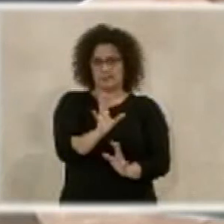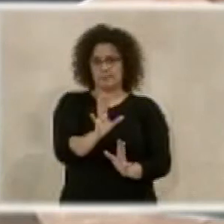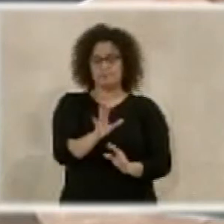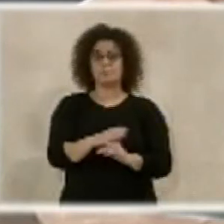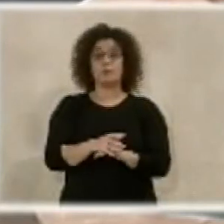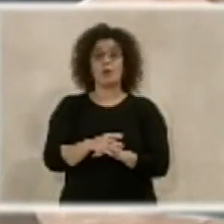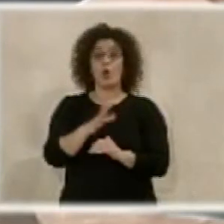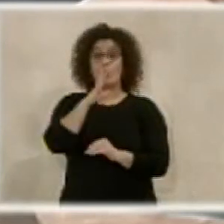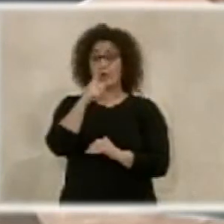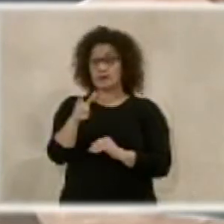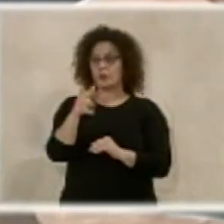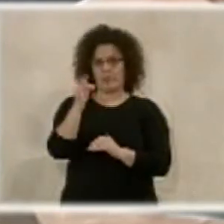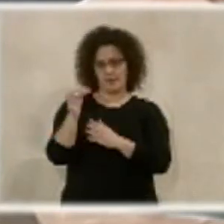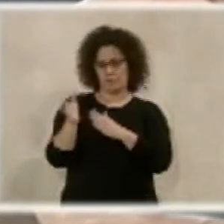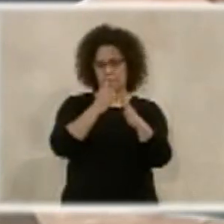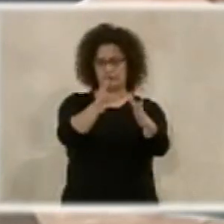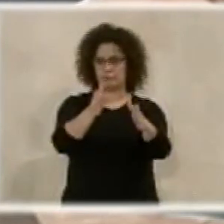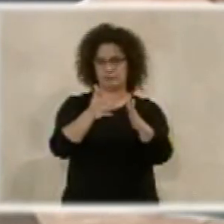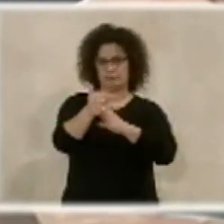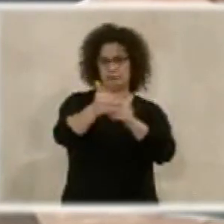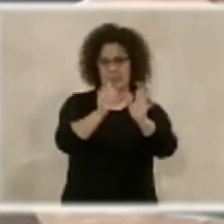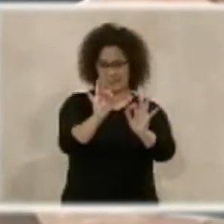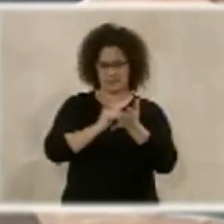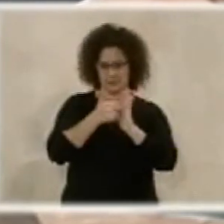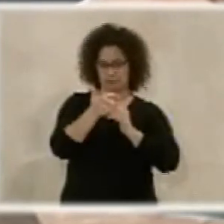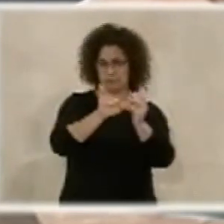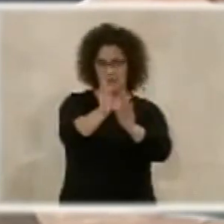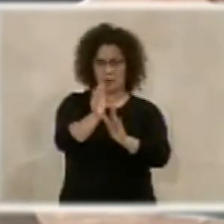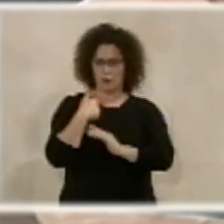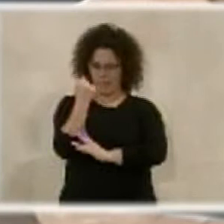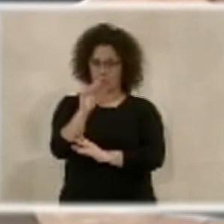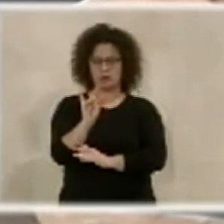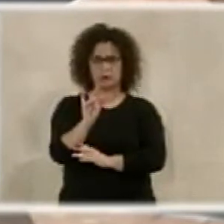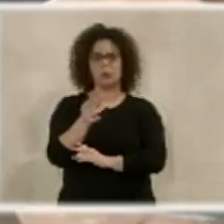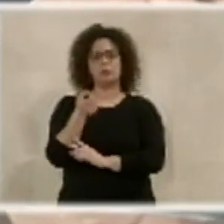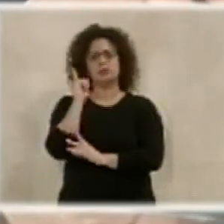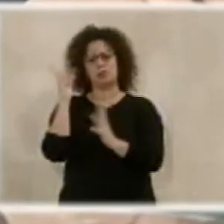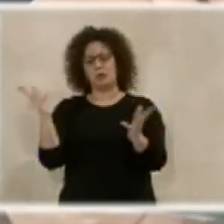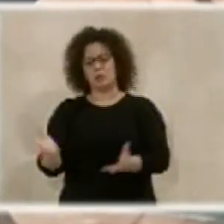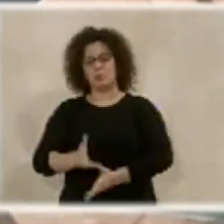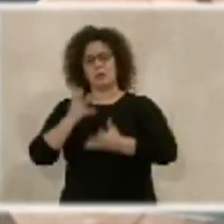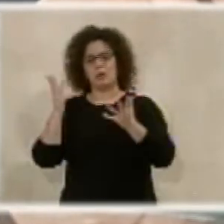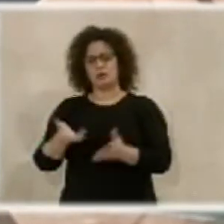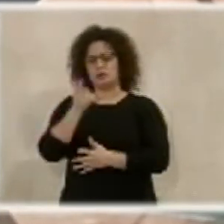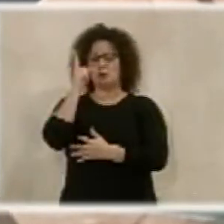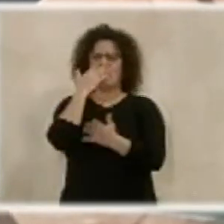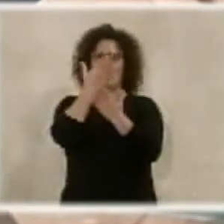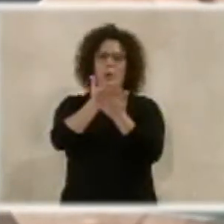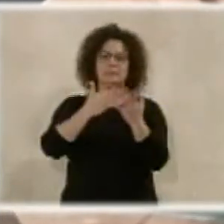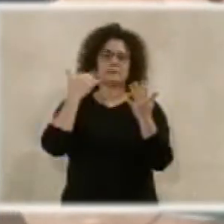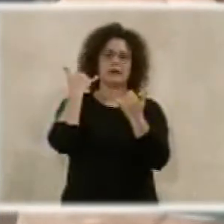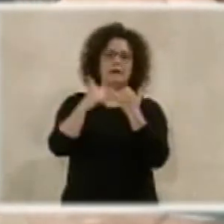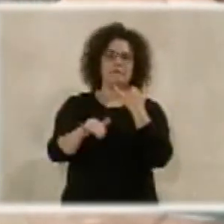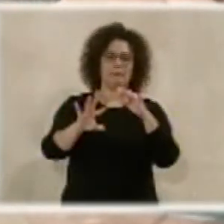Por lo tanto, esa debe ser la hoja de ruta y por eso apostaríamos, no porque solamente se quedara en una mera propuesta